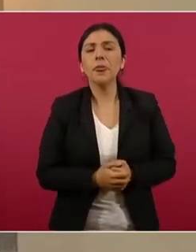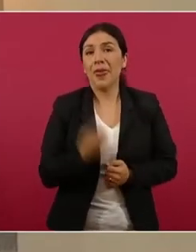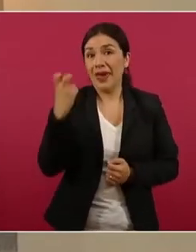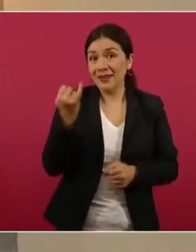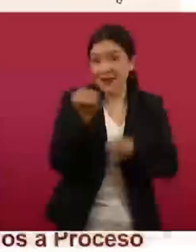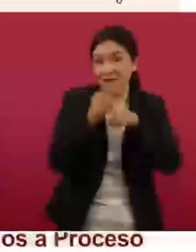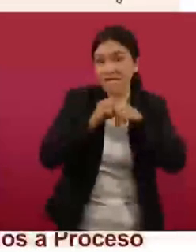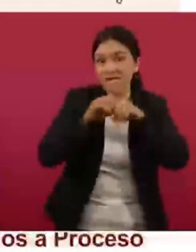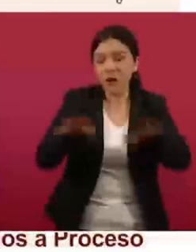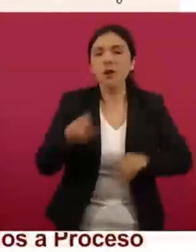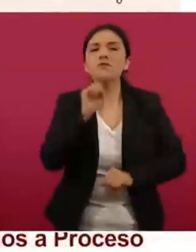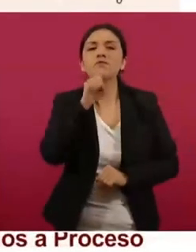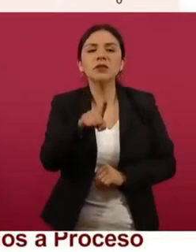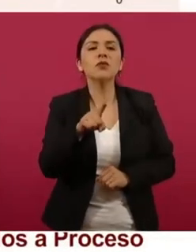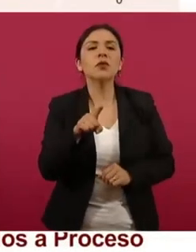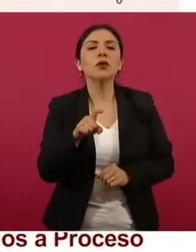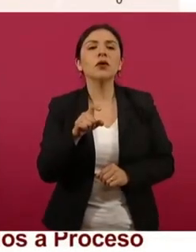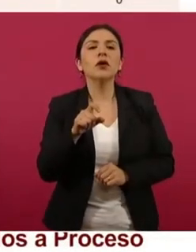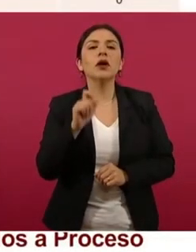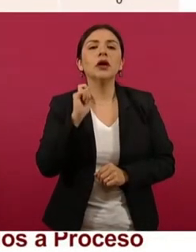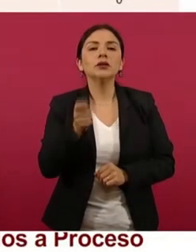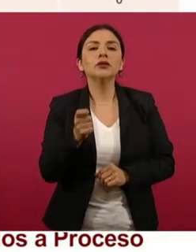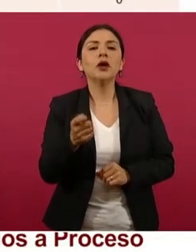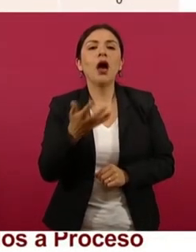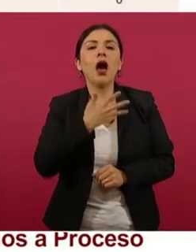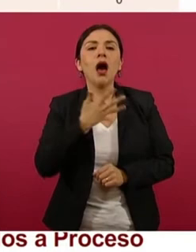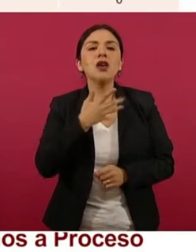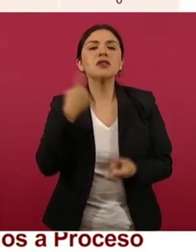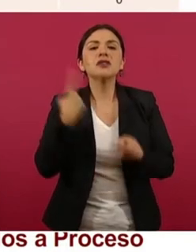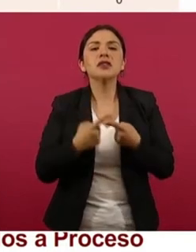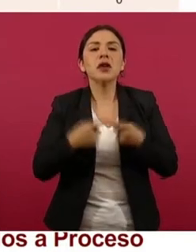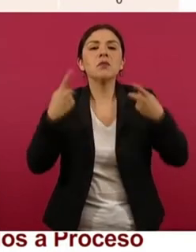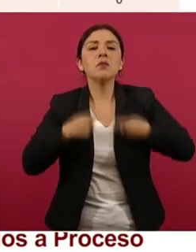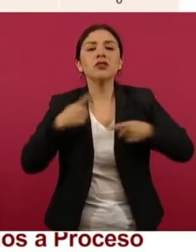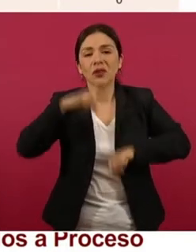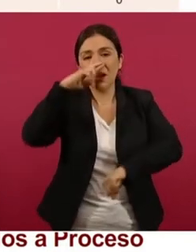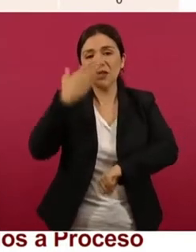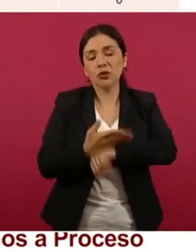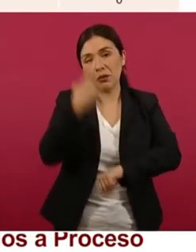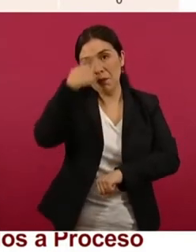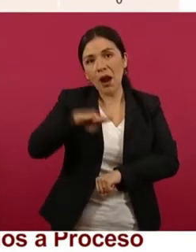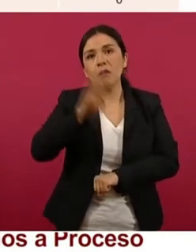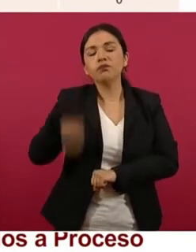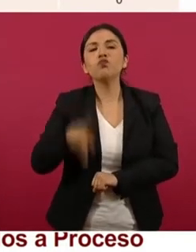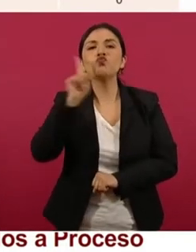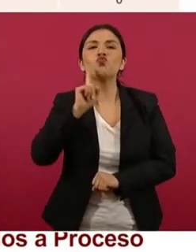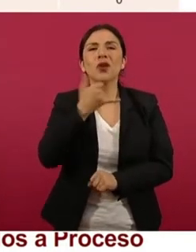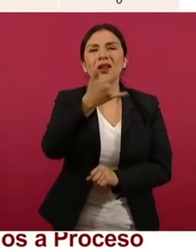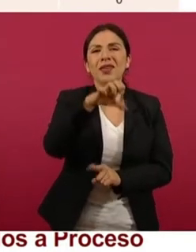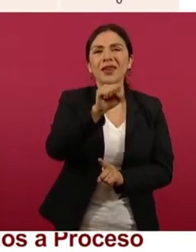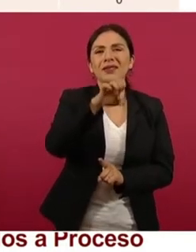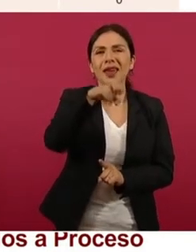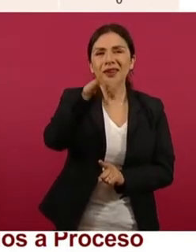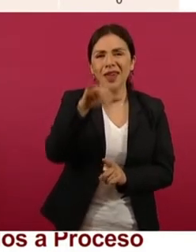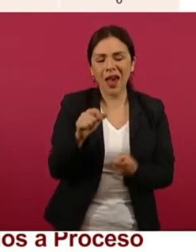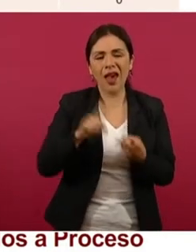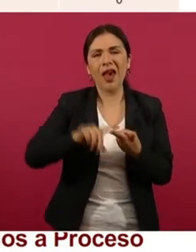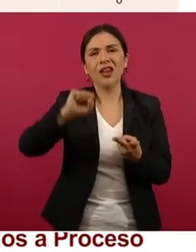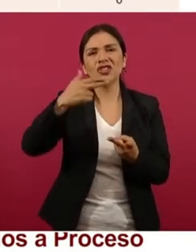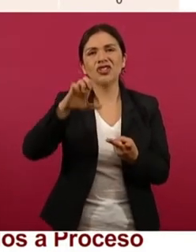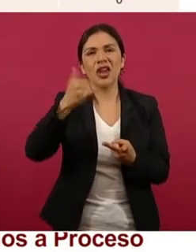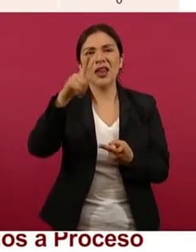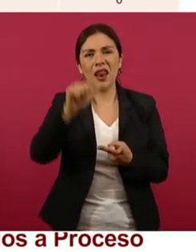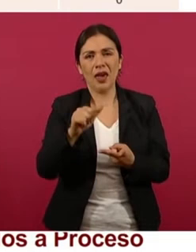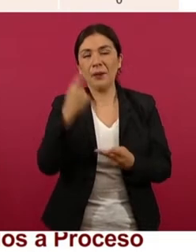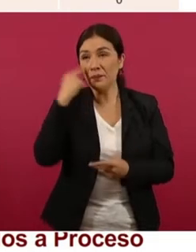ver con los presuntos autores del homicidio de Yesenia y Sheila, que ya pasan a la